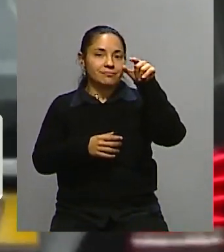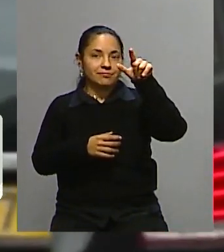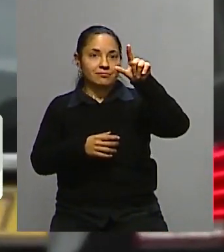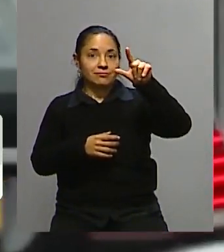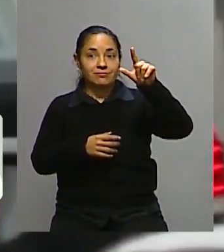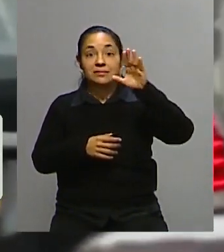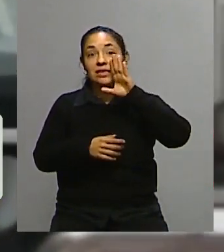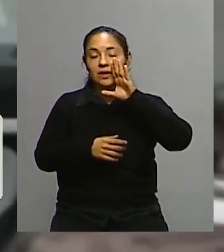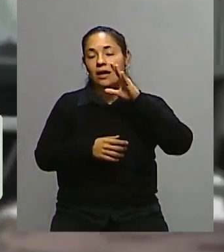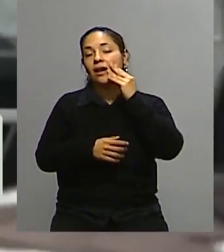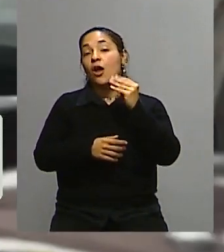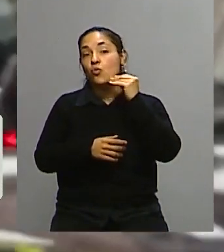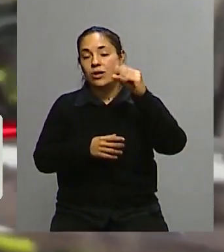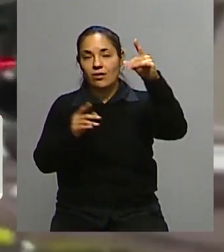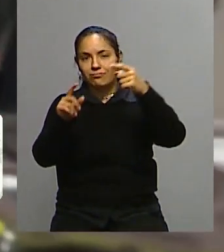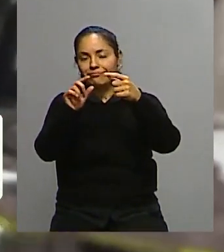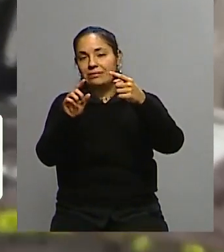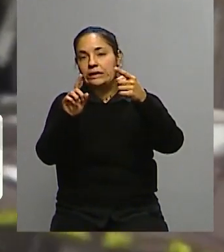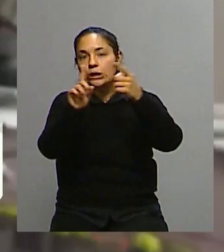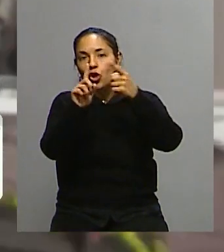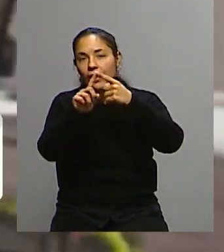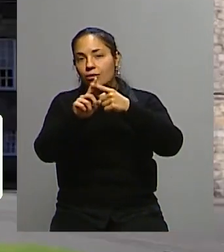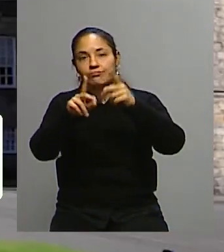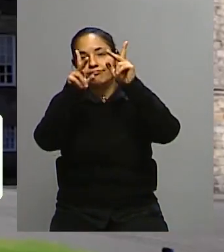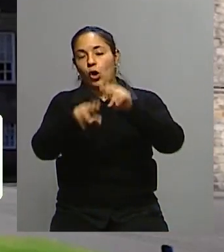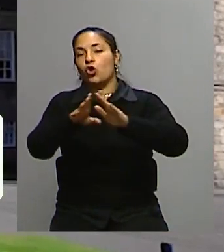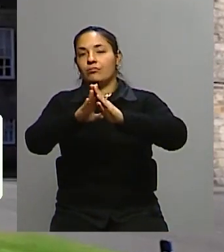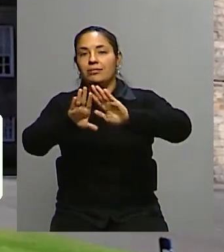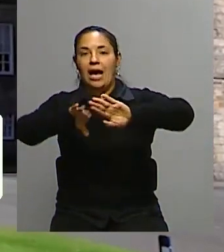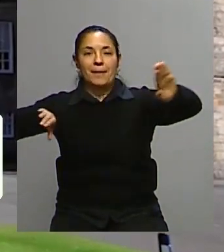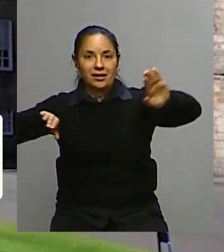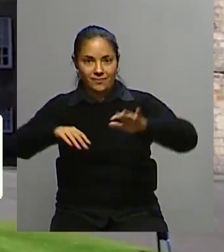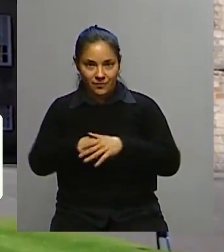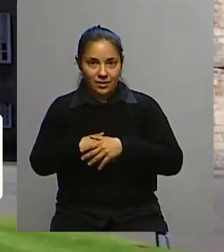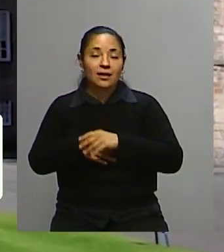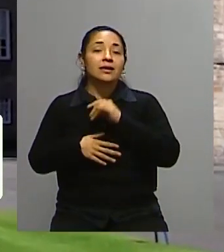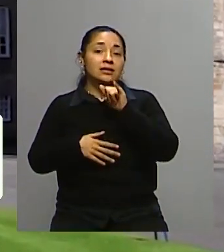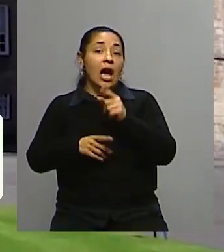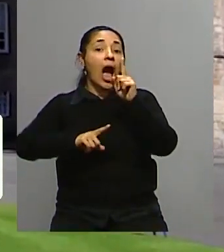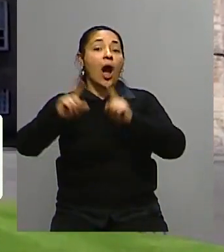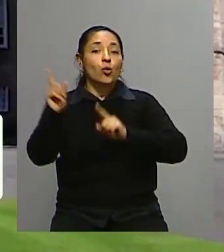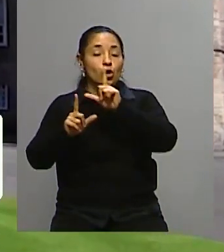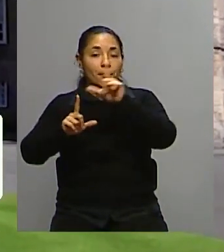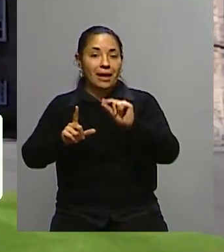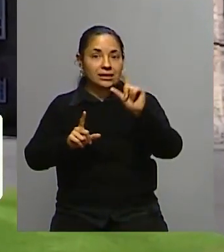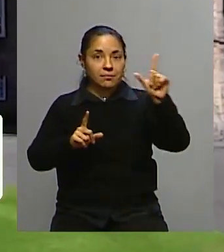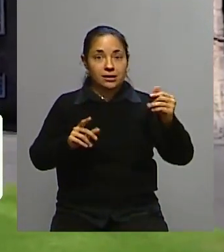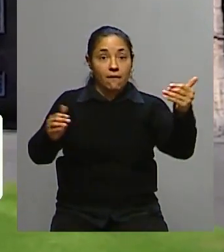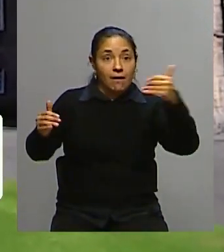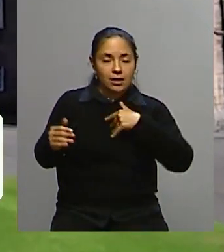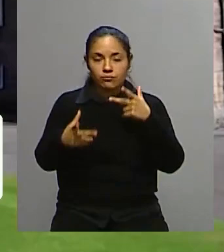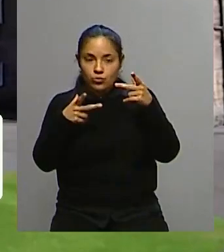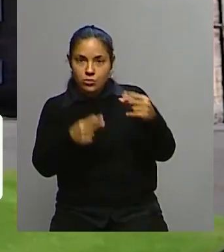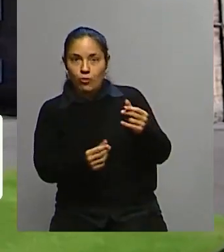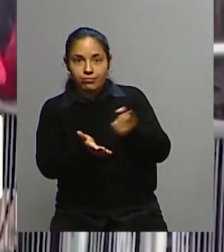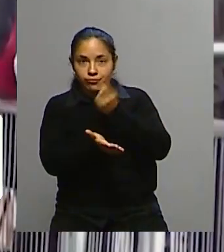Sí, justamente se entiende que hay algunos países que están vedados también de participar. Bueno, entiendo